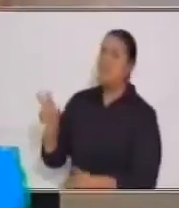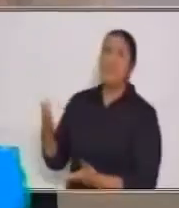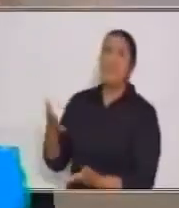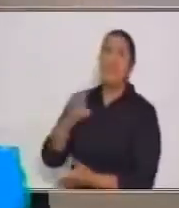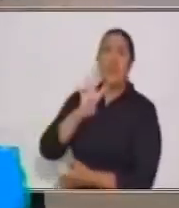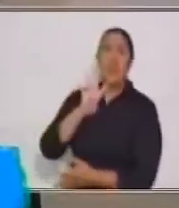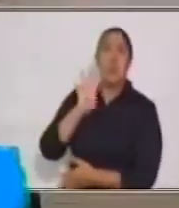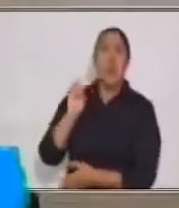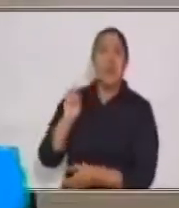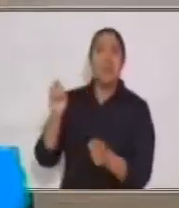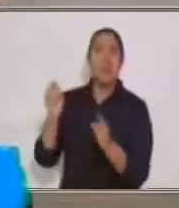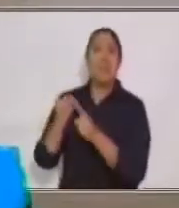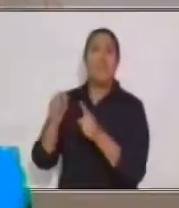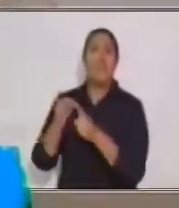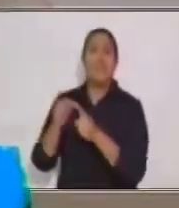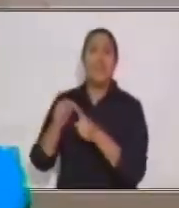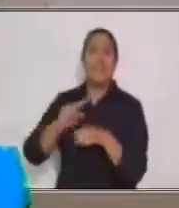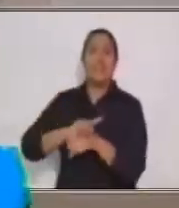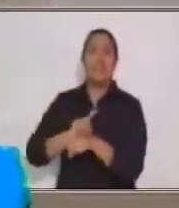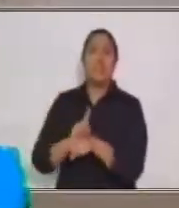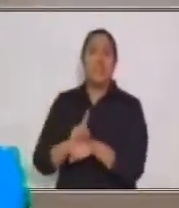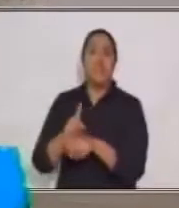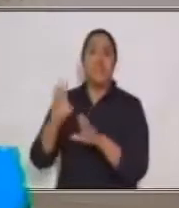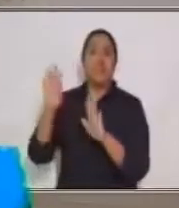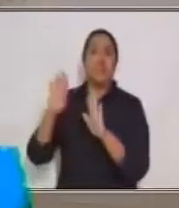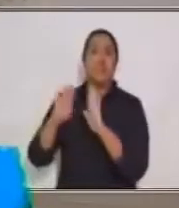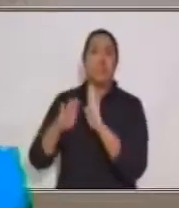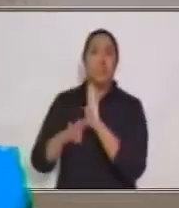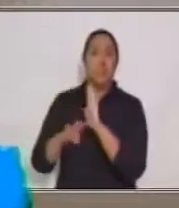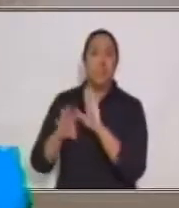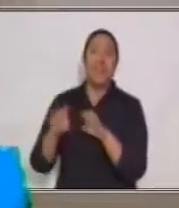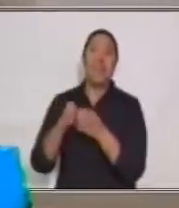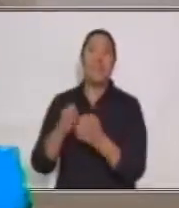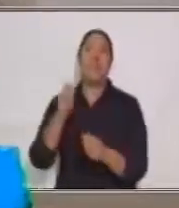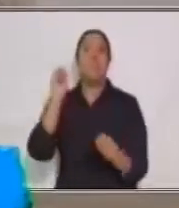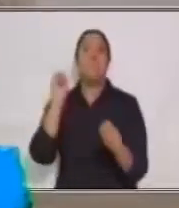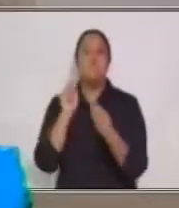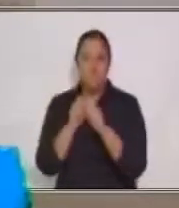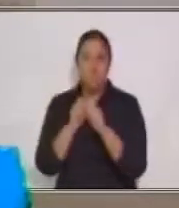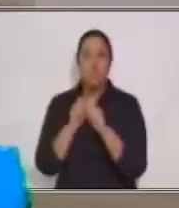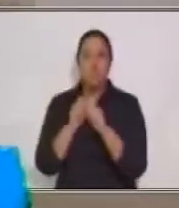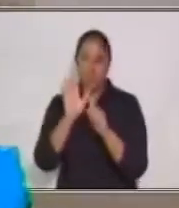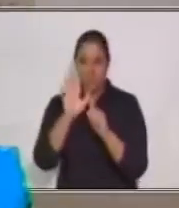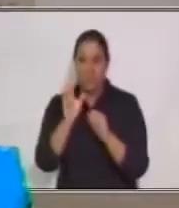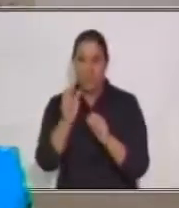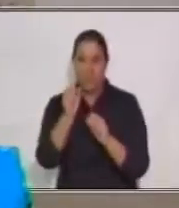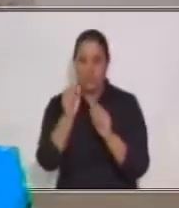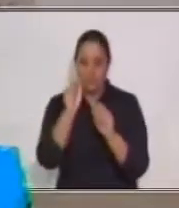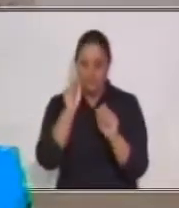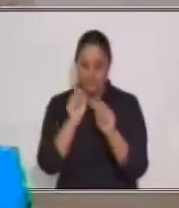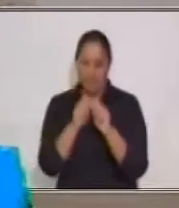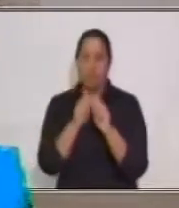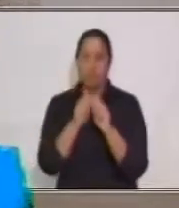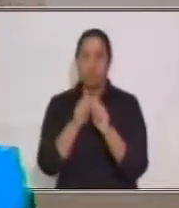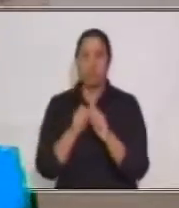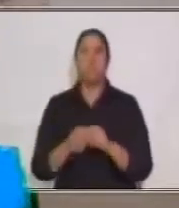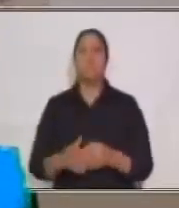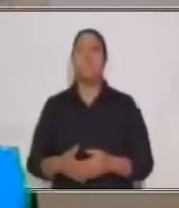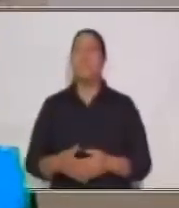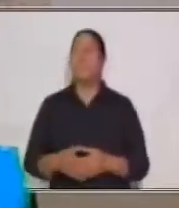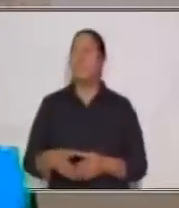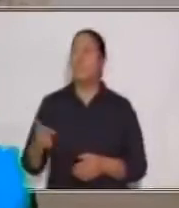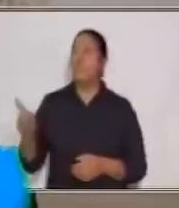minuto. Como terminamos este espacio, colocamos un... Excelente. Un punto. Muy bien.